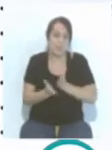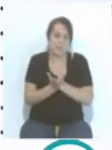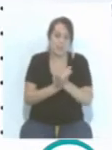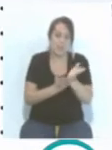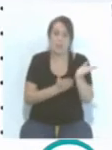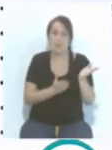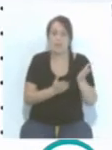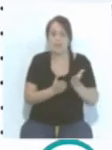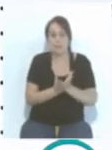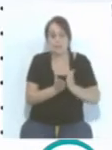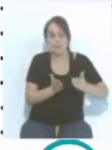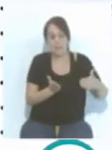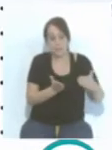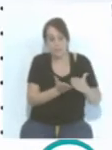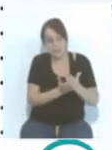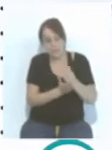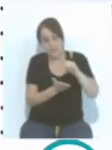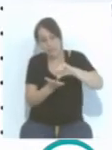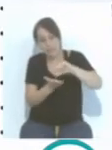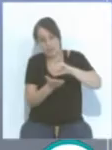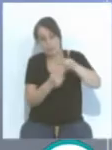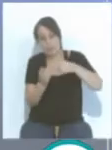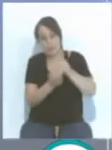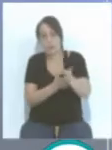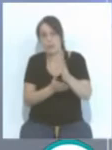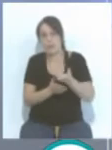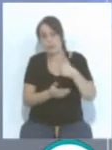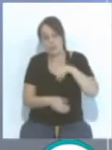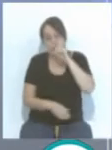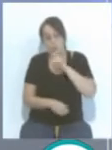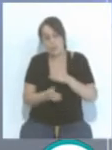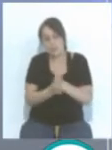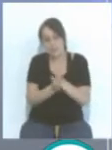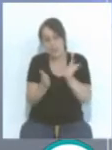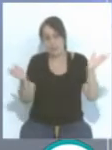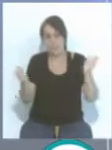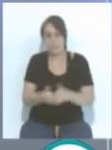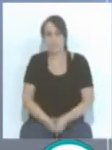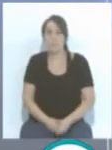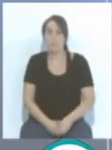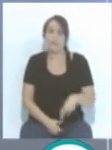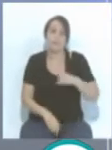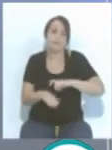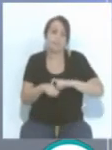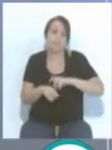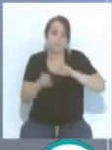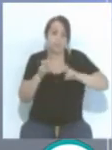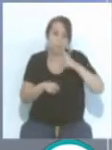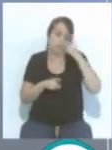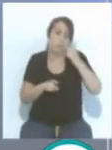eso marcaban, y este año no, se abren y se entran. Pero bueno, son otras características que se intentó buscar, y de hecho,